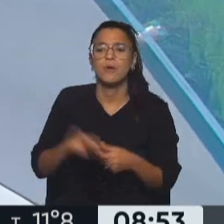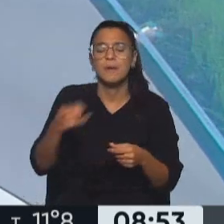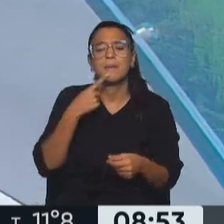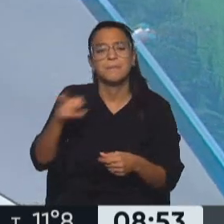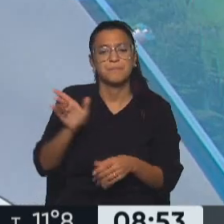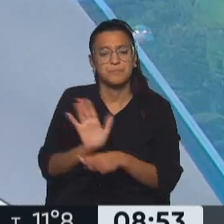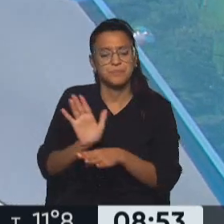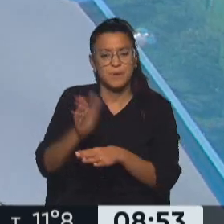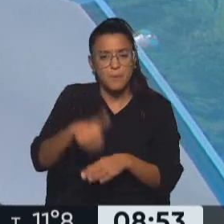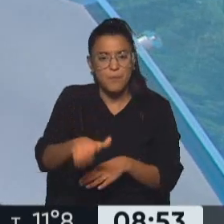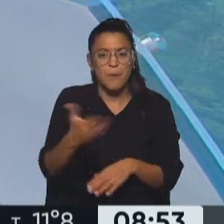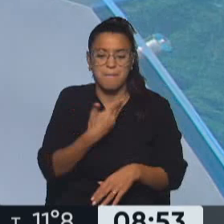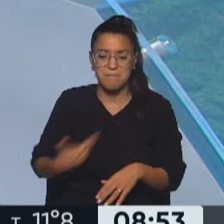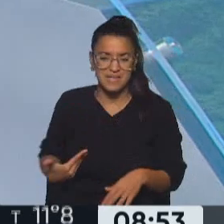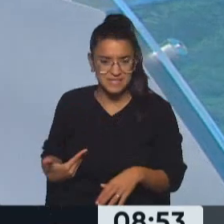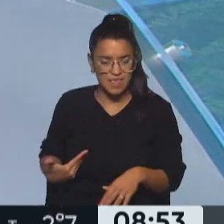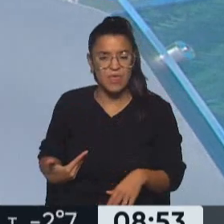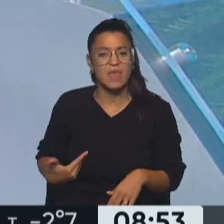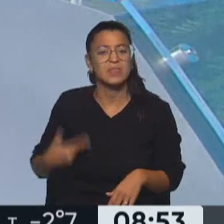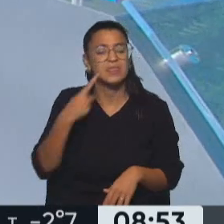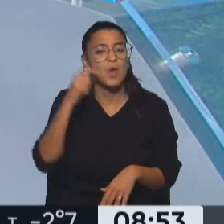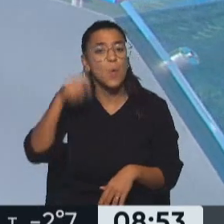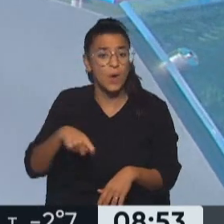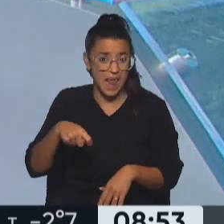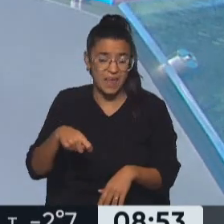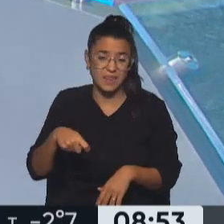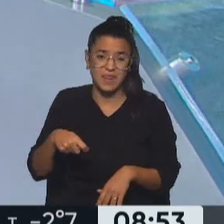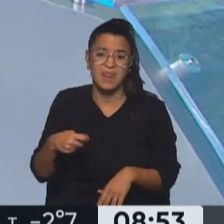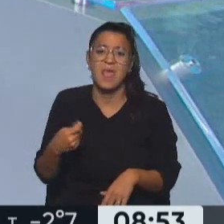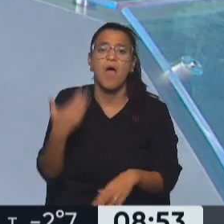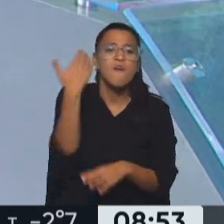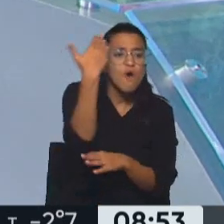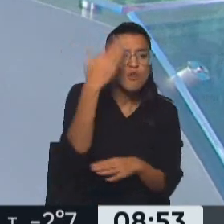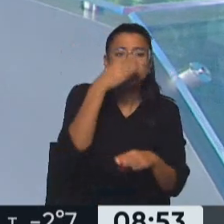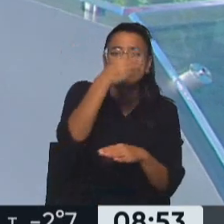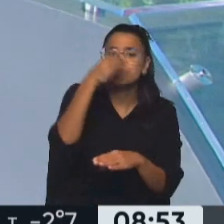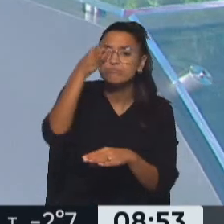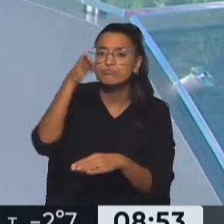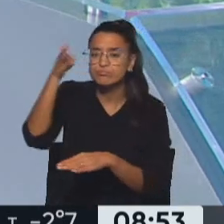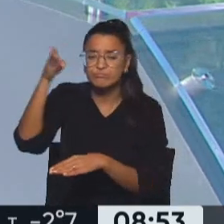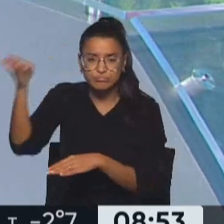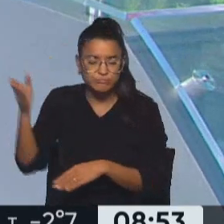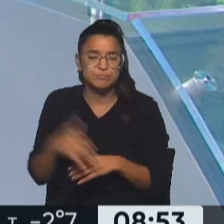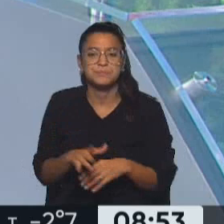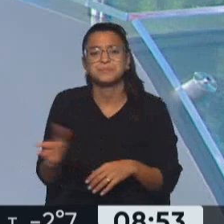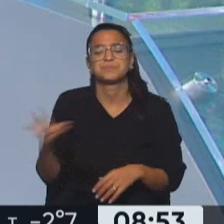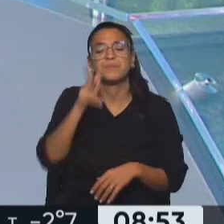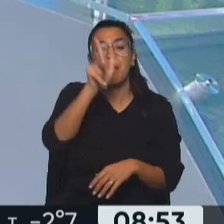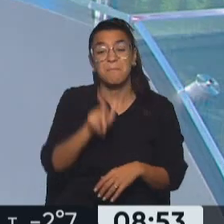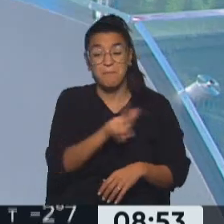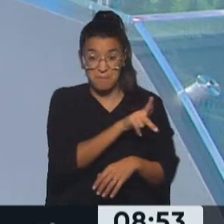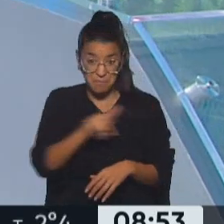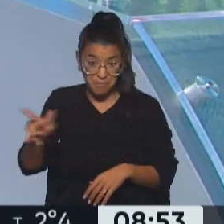presencia del presidente ucraniano en distintos foros internacionales. La presencia del Papa